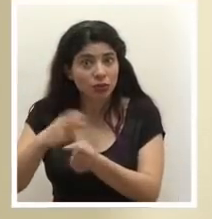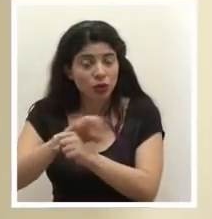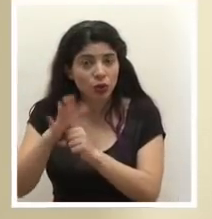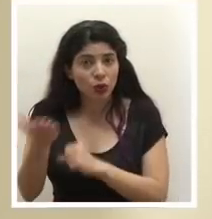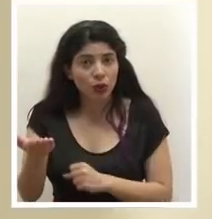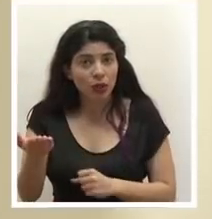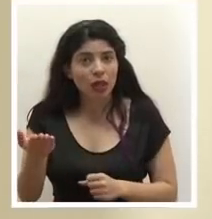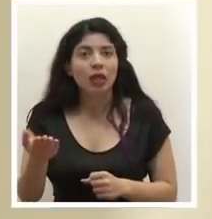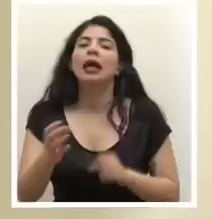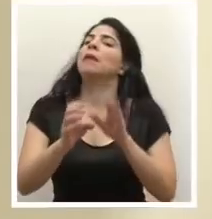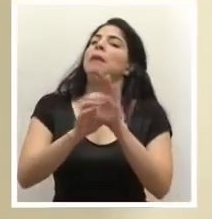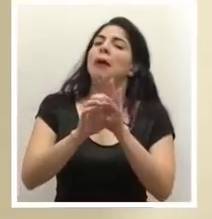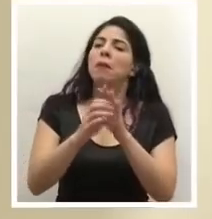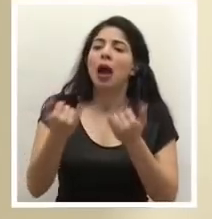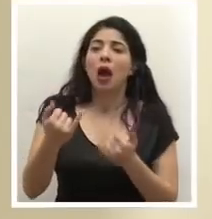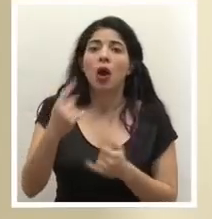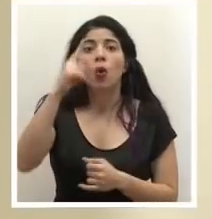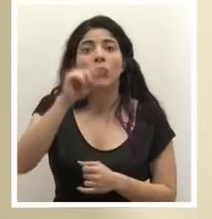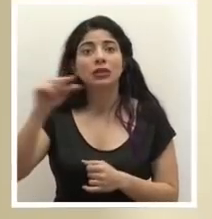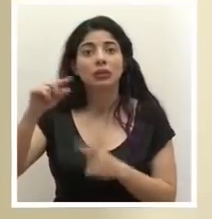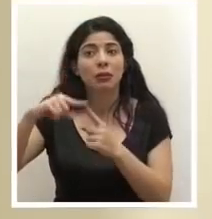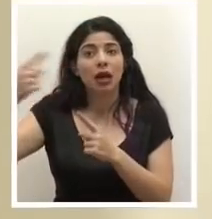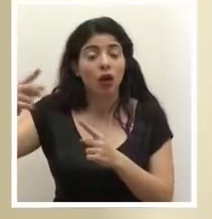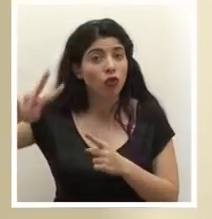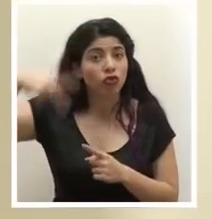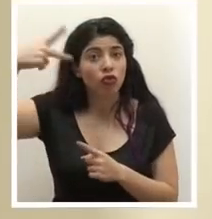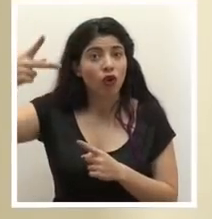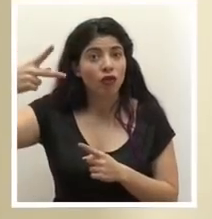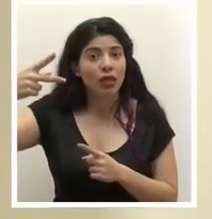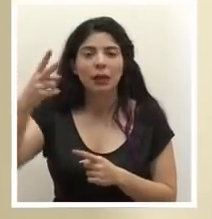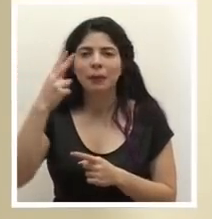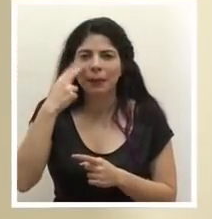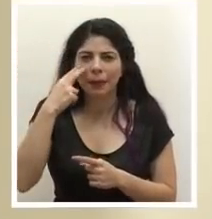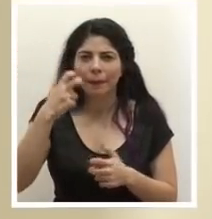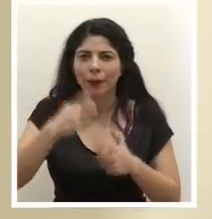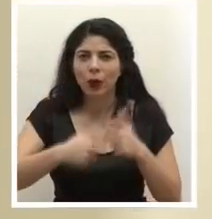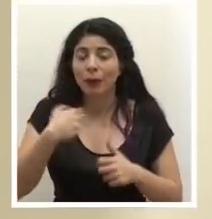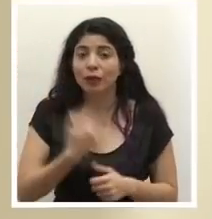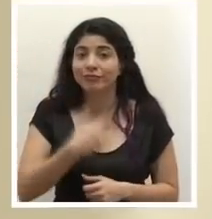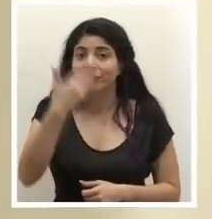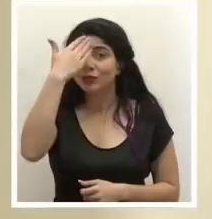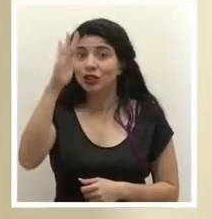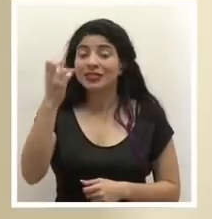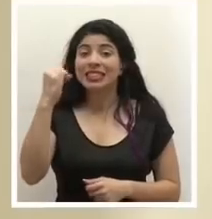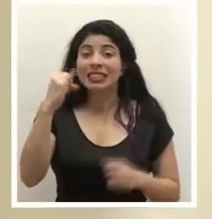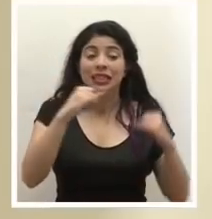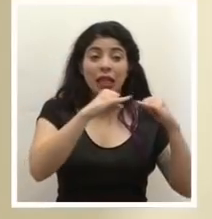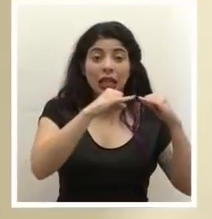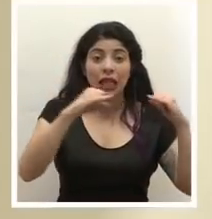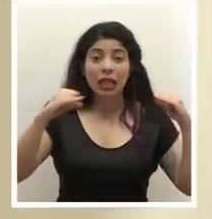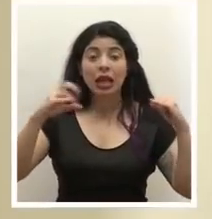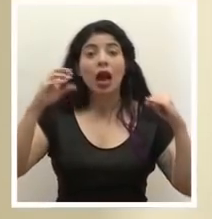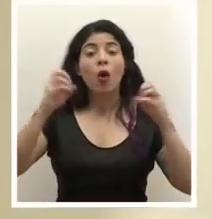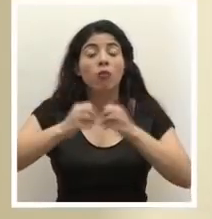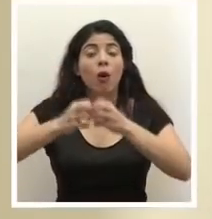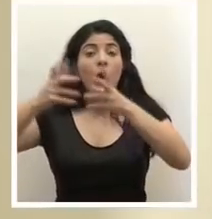Digamos que se duplique en una semana. El problema aquí es que no sabemos si esto es lineal o exponencial,